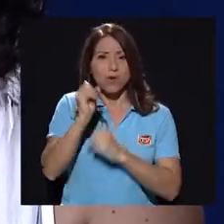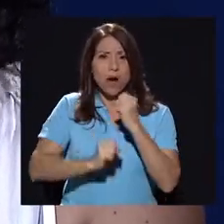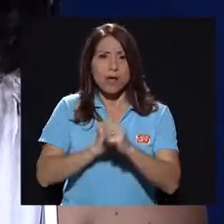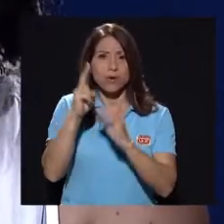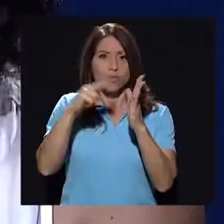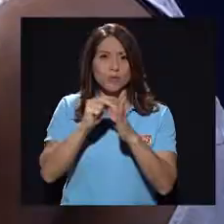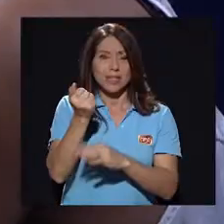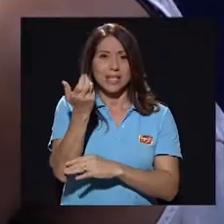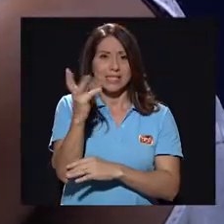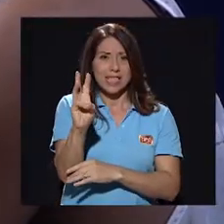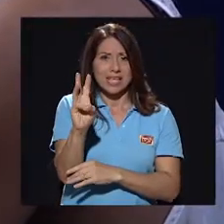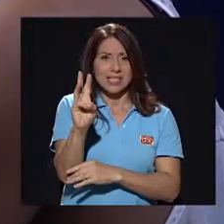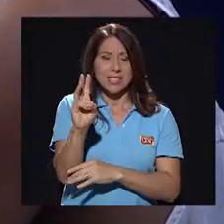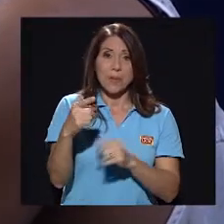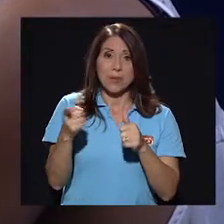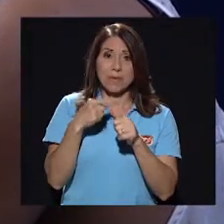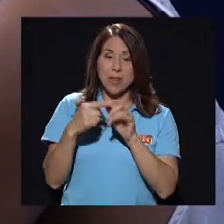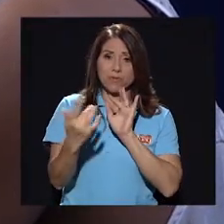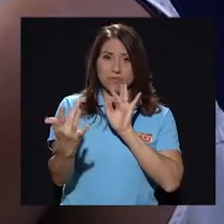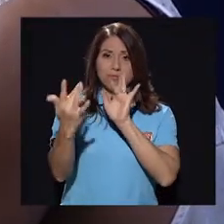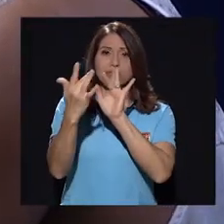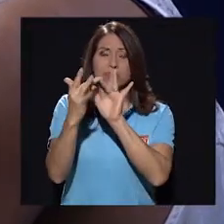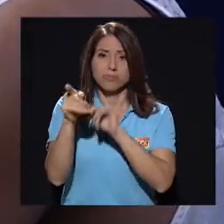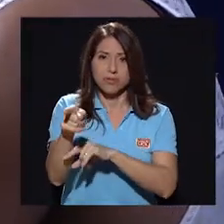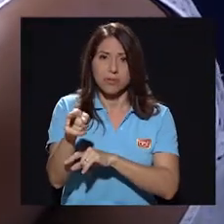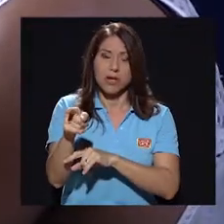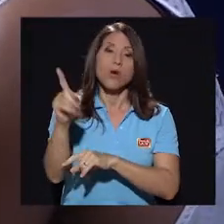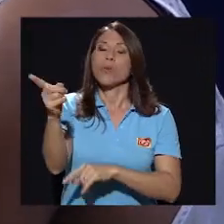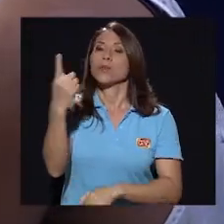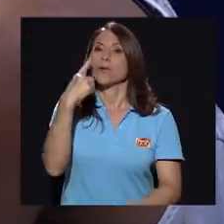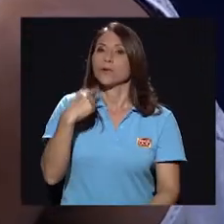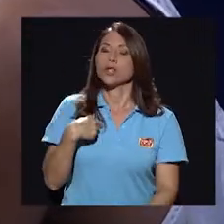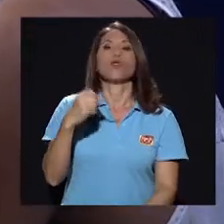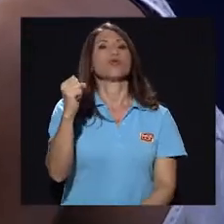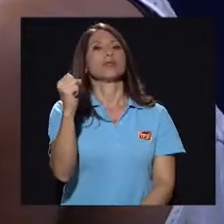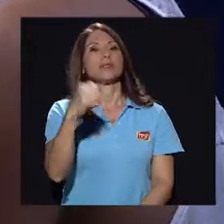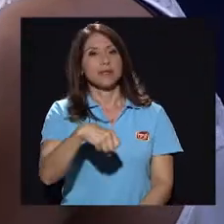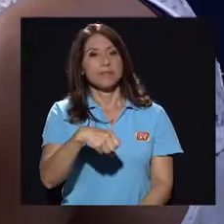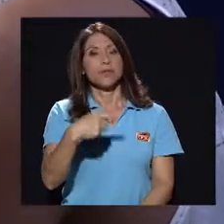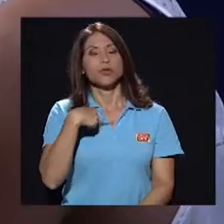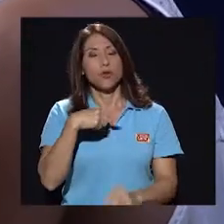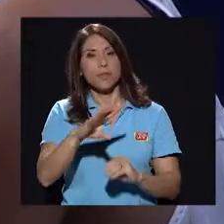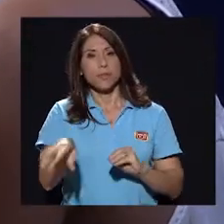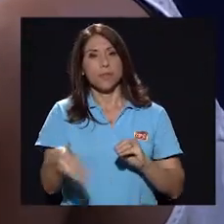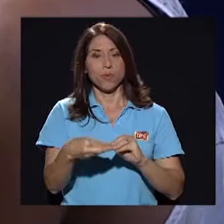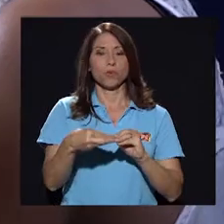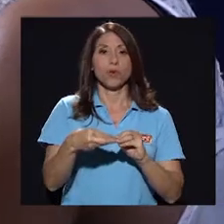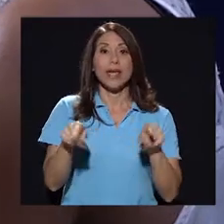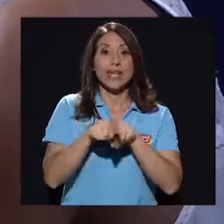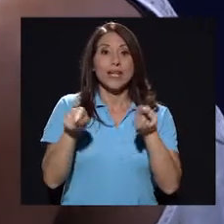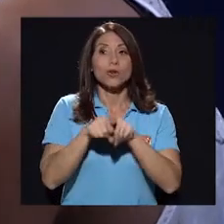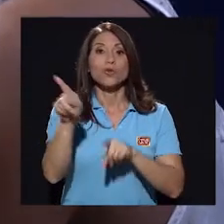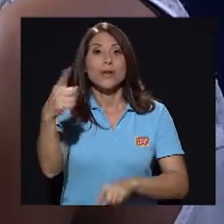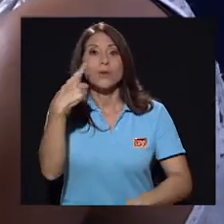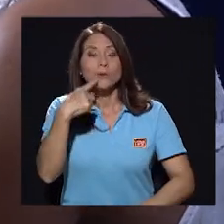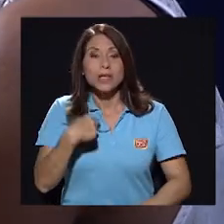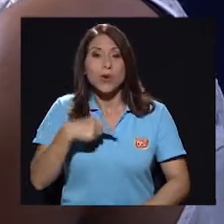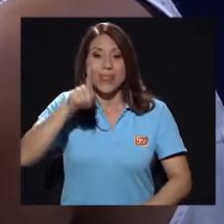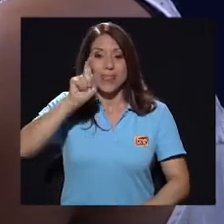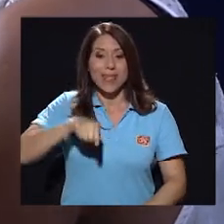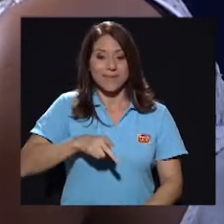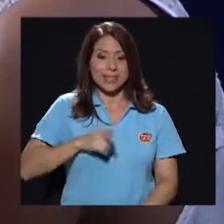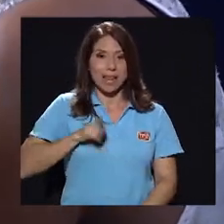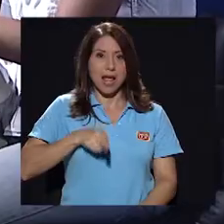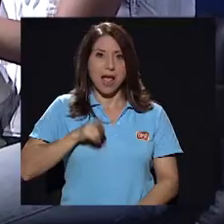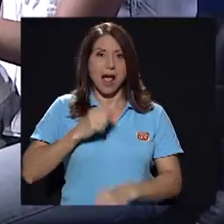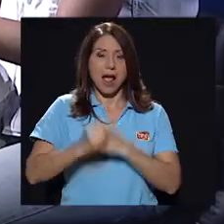2016 fue que hicimos como este primer acercamiento. Cuando él nos dijo, sí, me apunto, incluso él nos dijo, tiene que